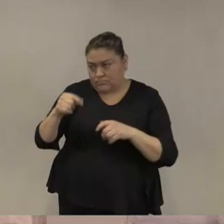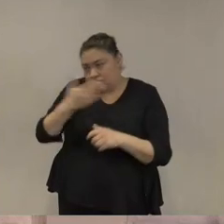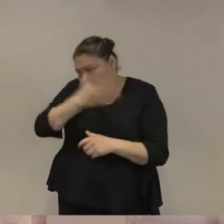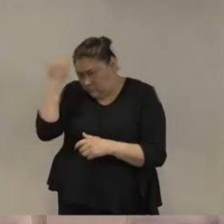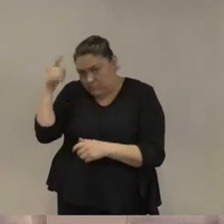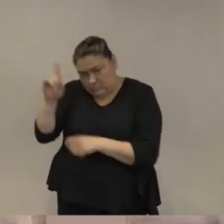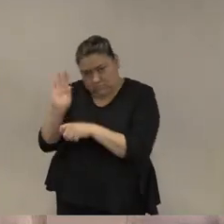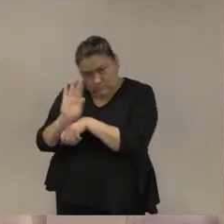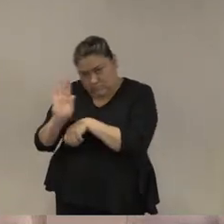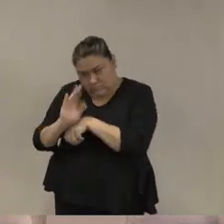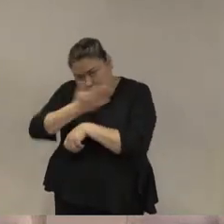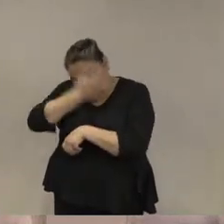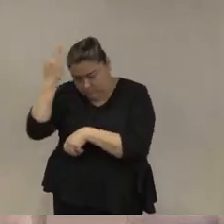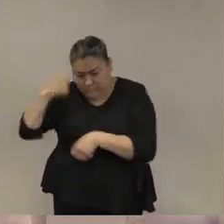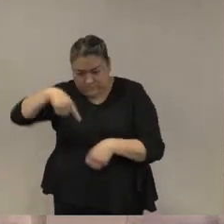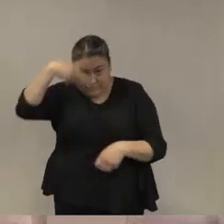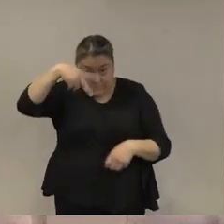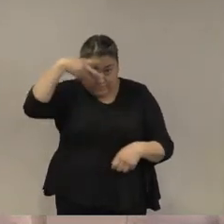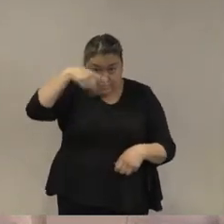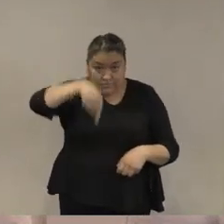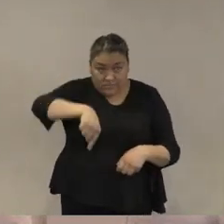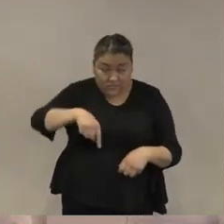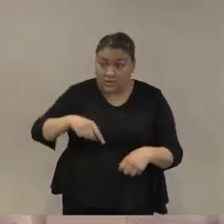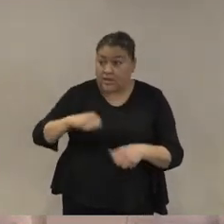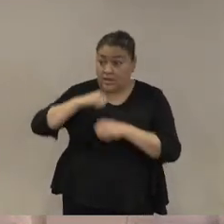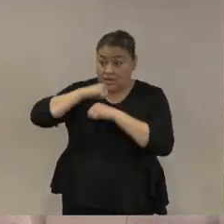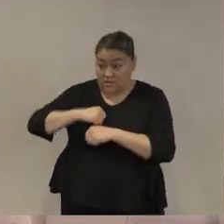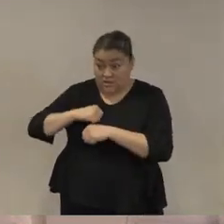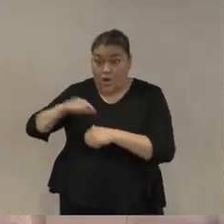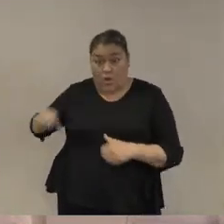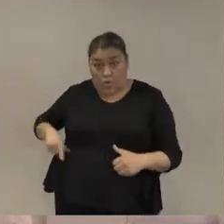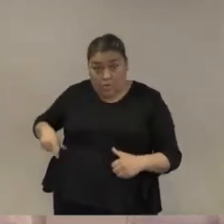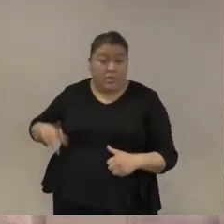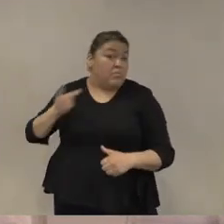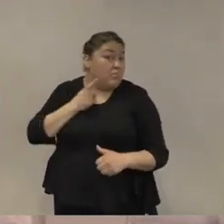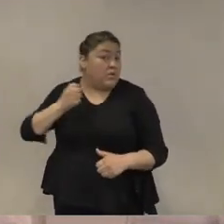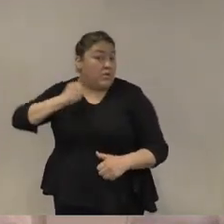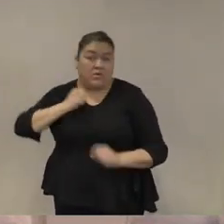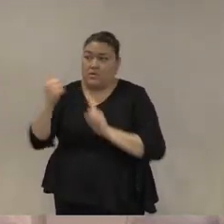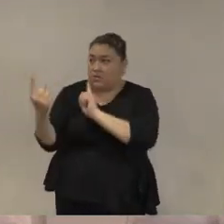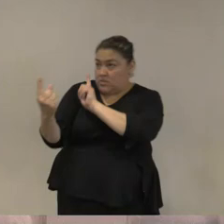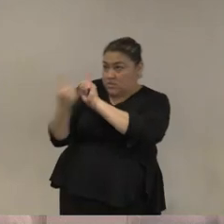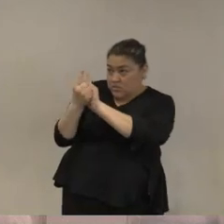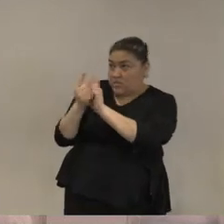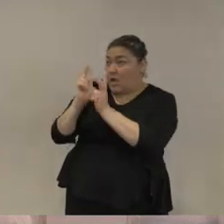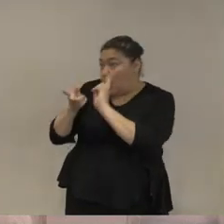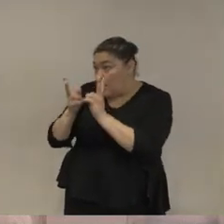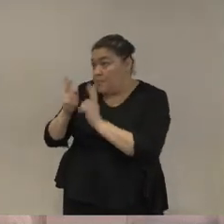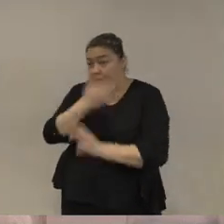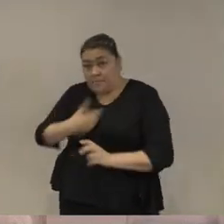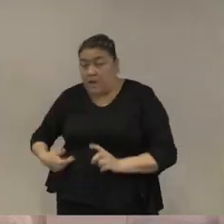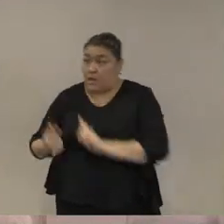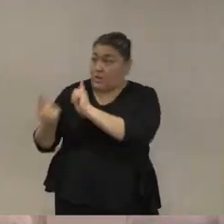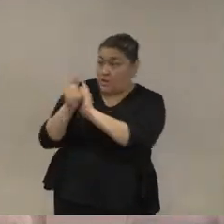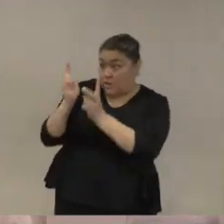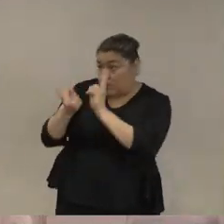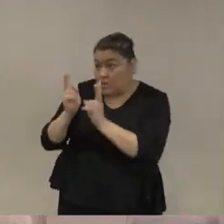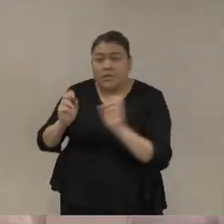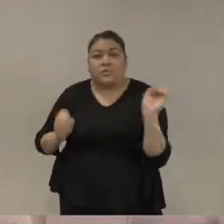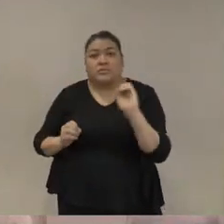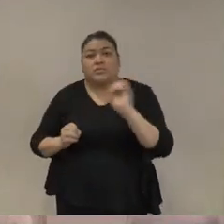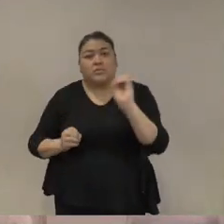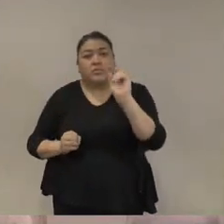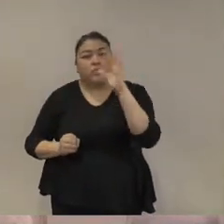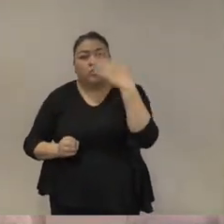bastante complejo también no hay interlocución porque hay una necesidad de resolver y además hay una hay una